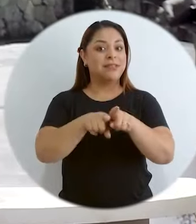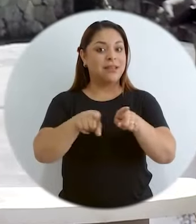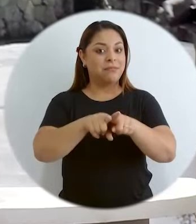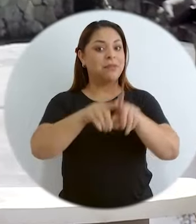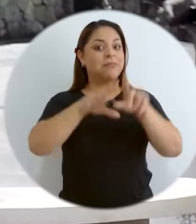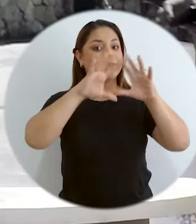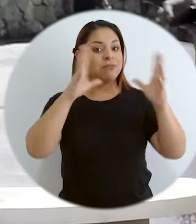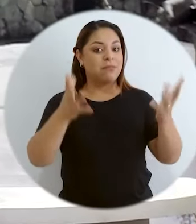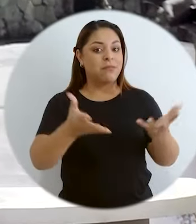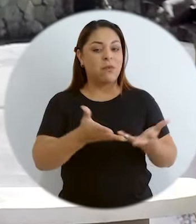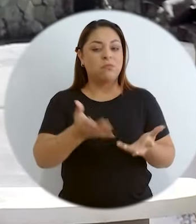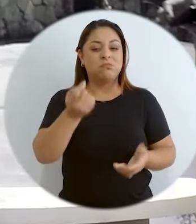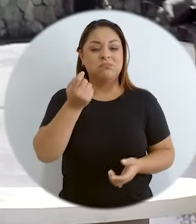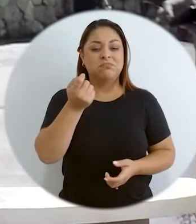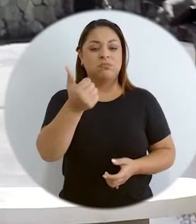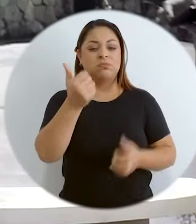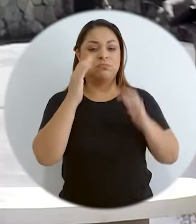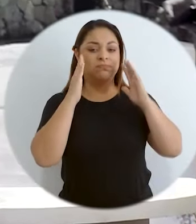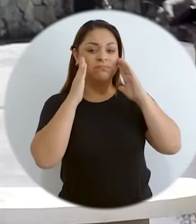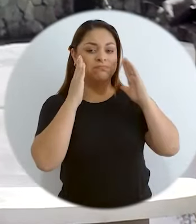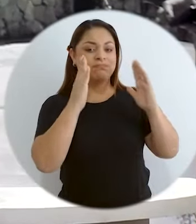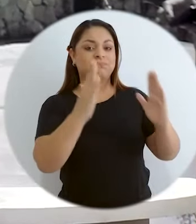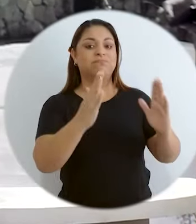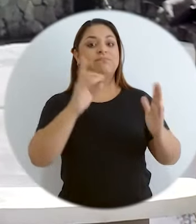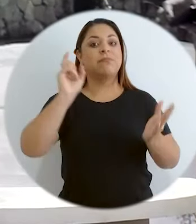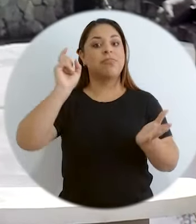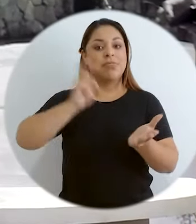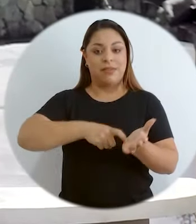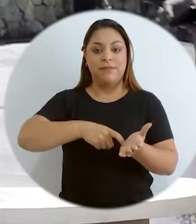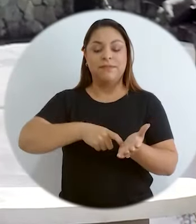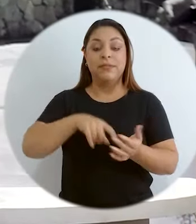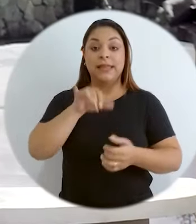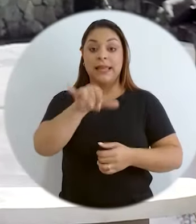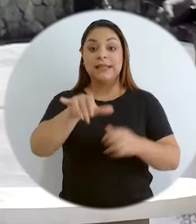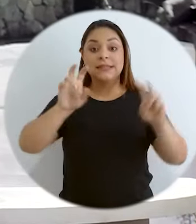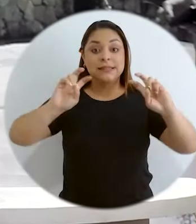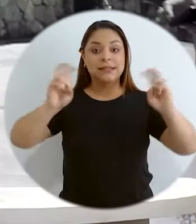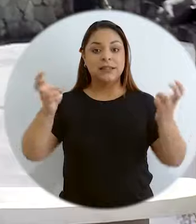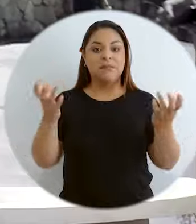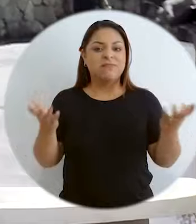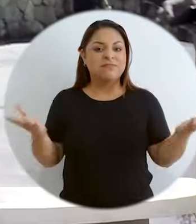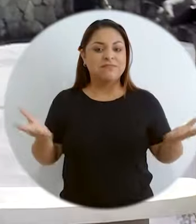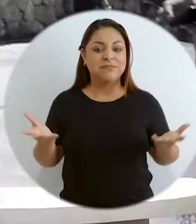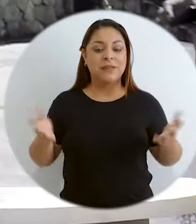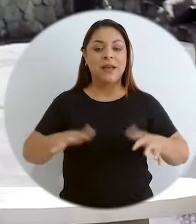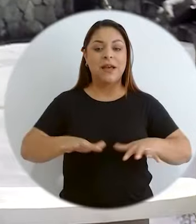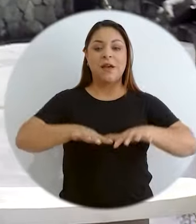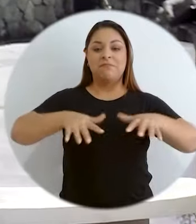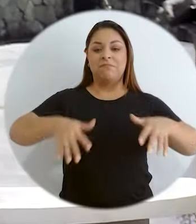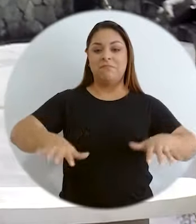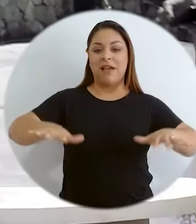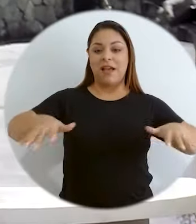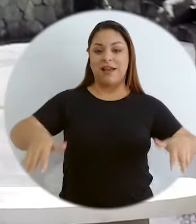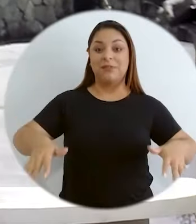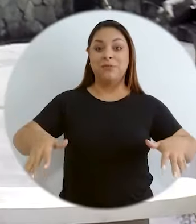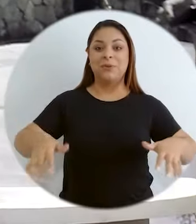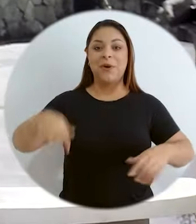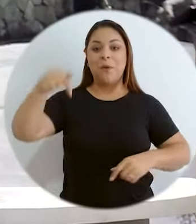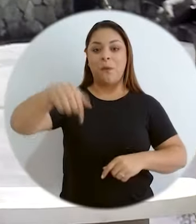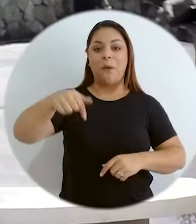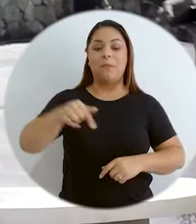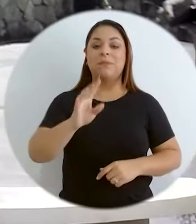cuestión mundial, no le prestamos la atención que debía. Este tema es sobre los mares. Hoy vamos a hablar de la